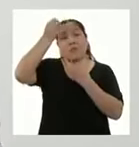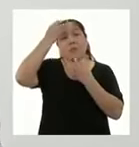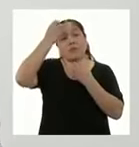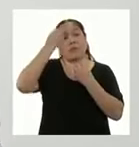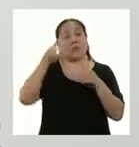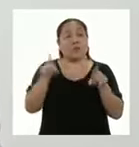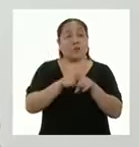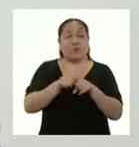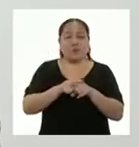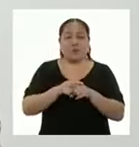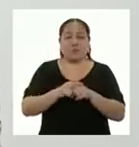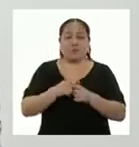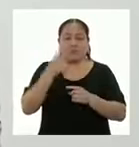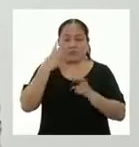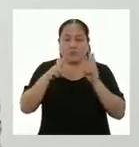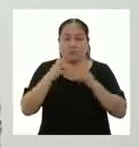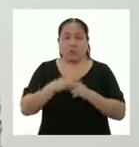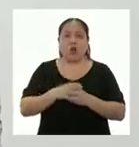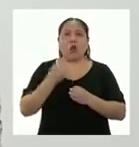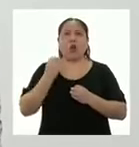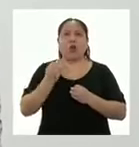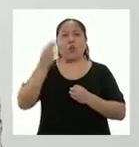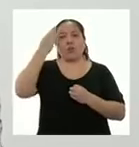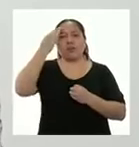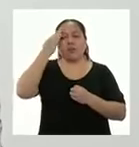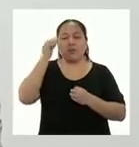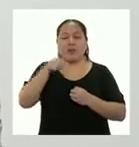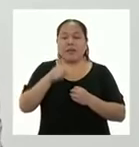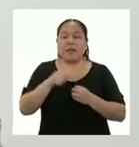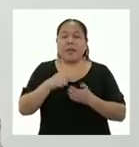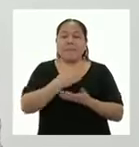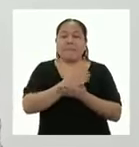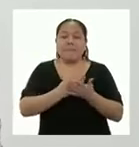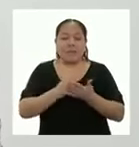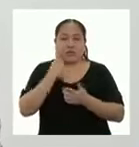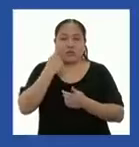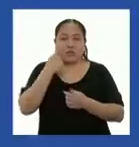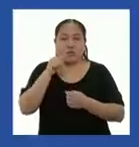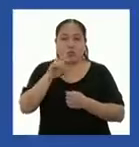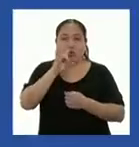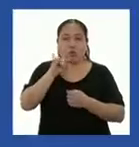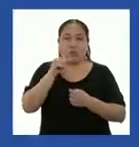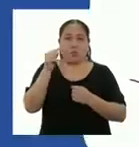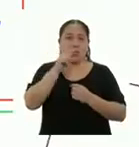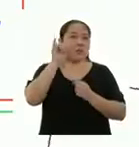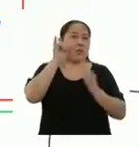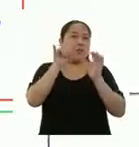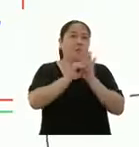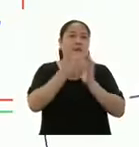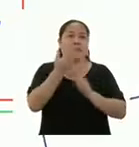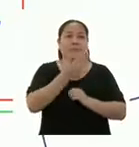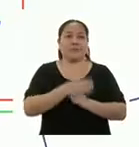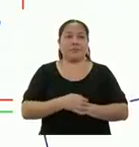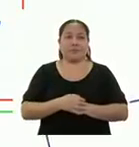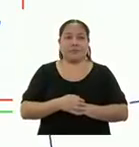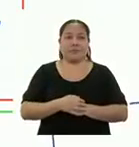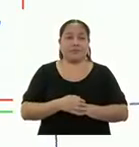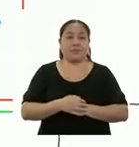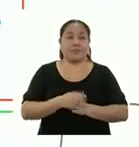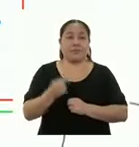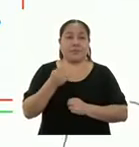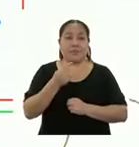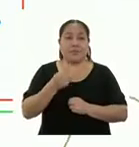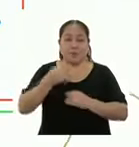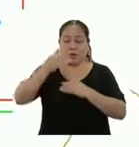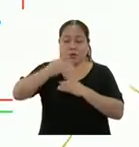calculando. ¿Cómo podemos obtener la medida del lado desconocido? Usemos esta imagen. Claro, porque el cuadrado